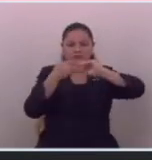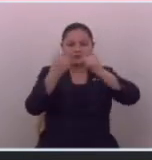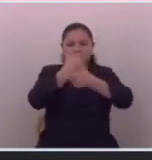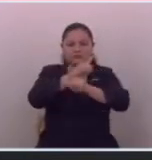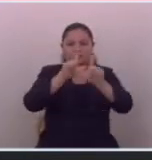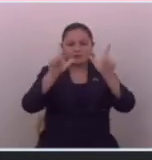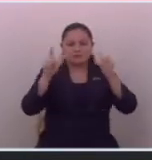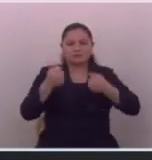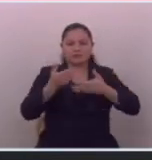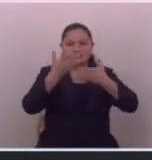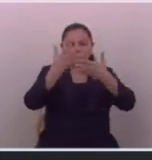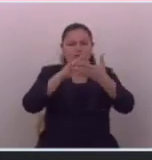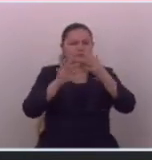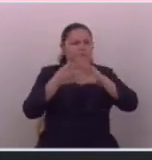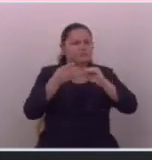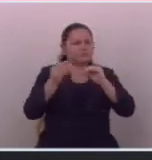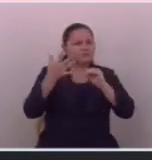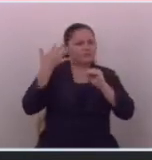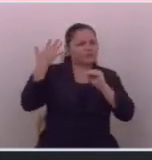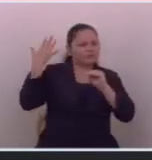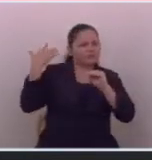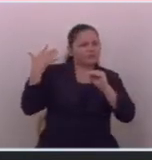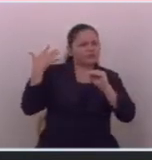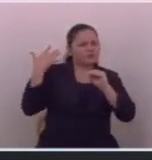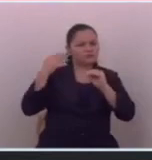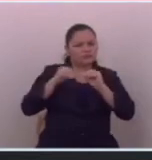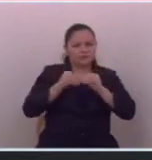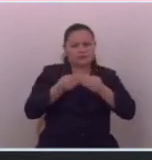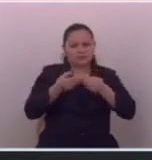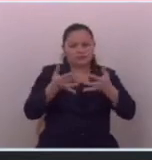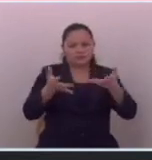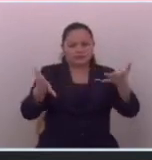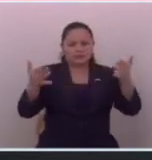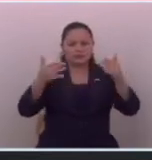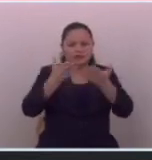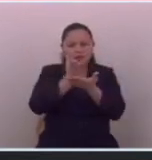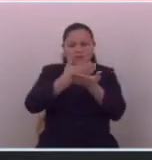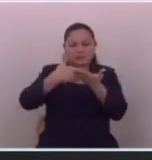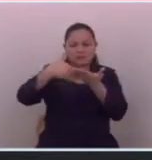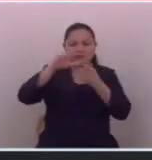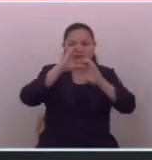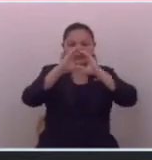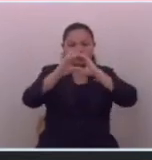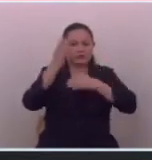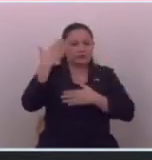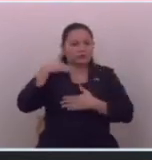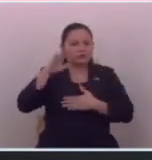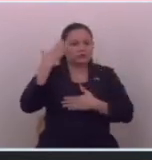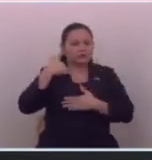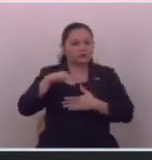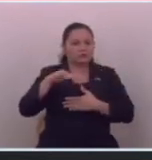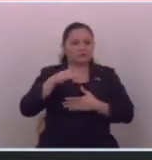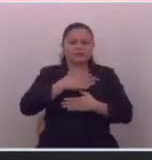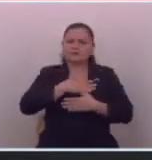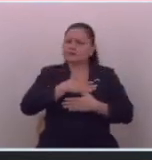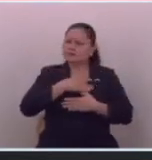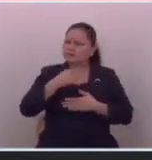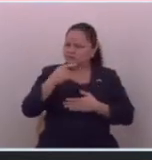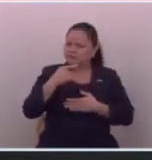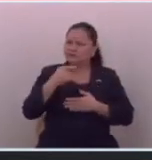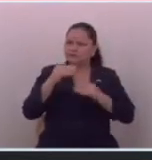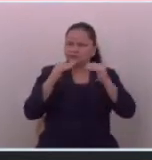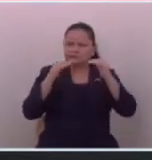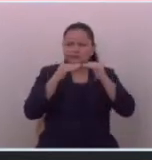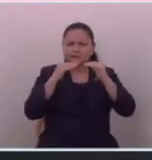libertades se habló de que antes se repartía el pastel con los medios tradicionales a mí me gustaría que